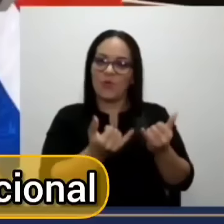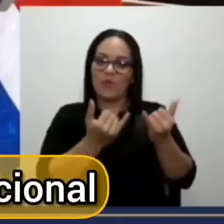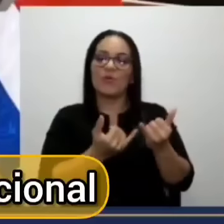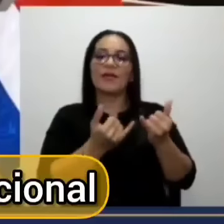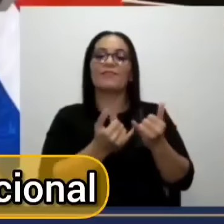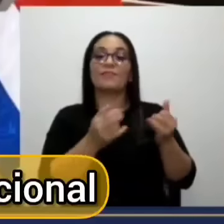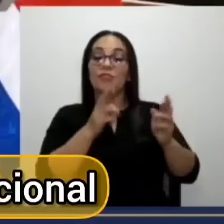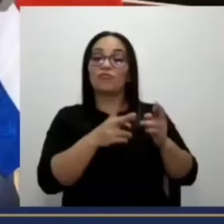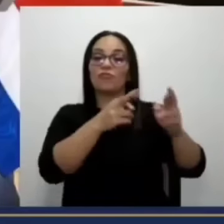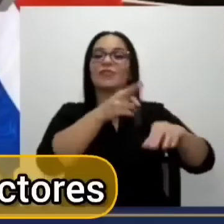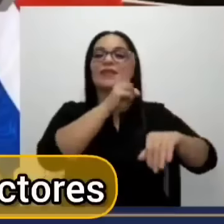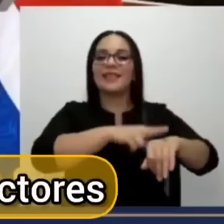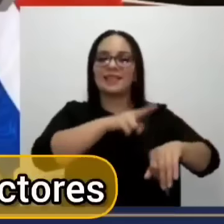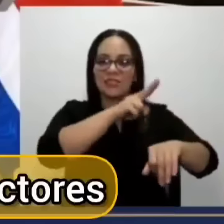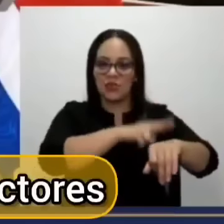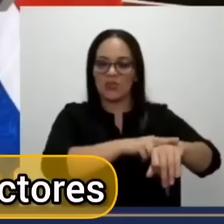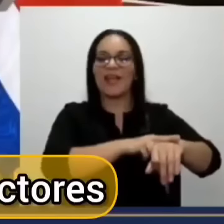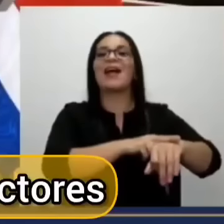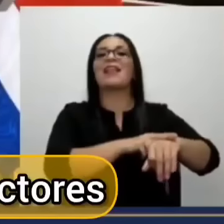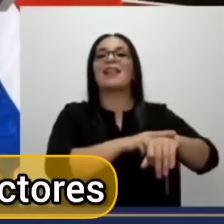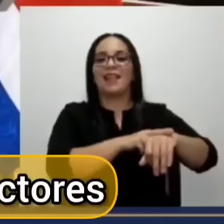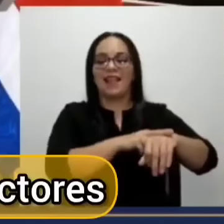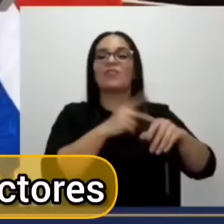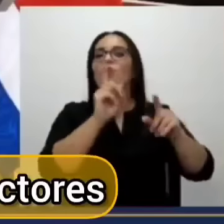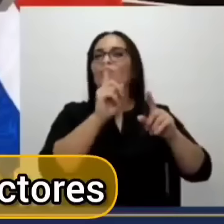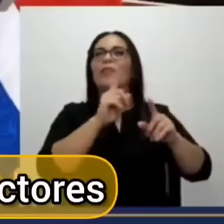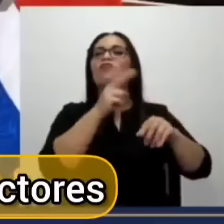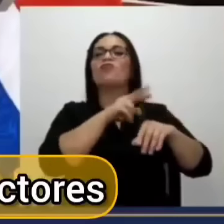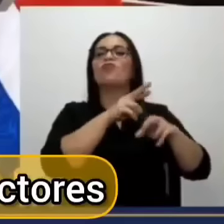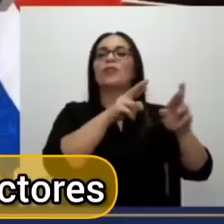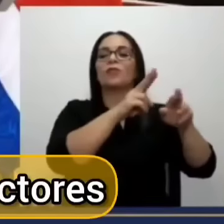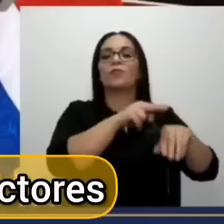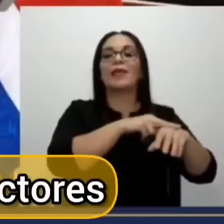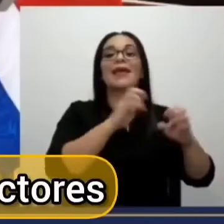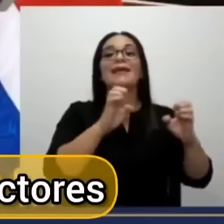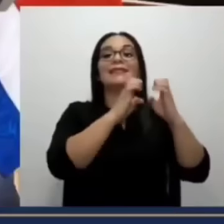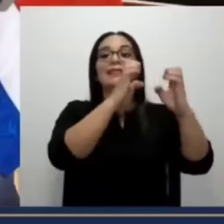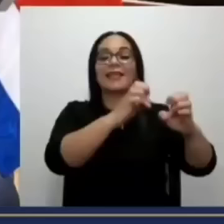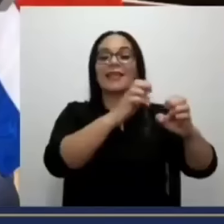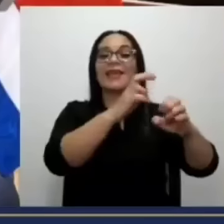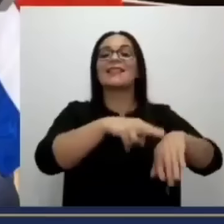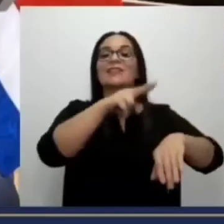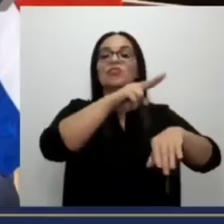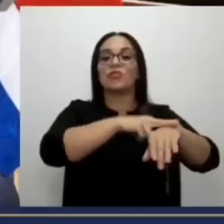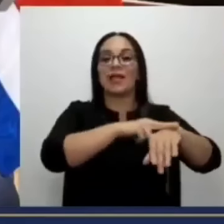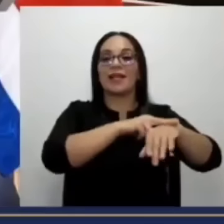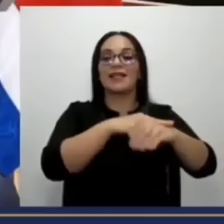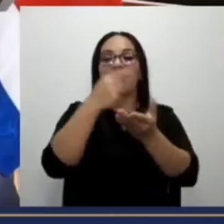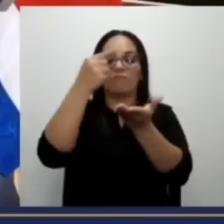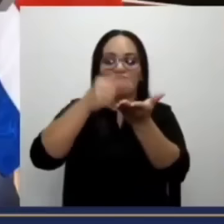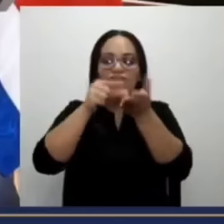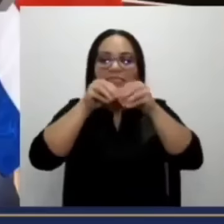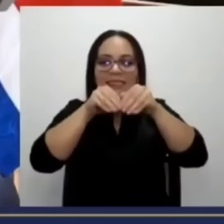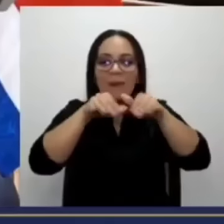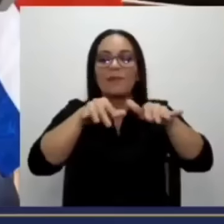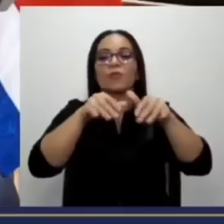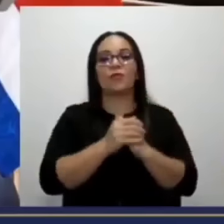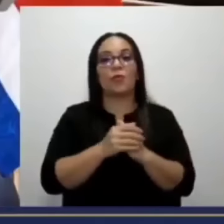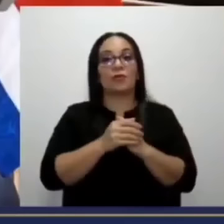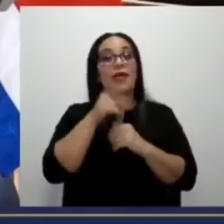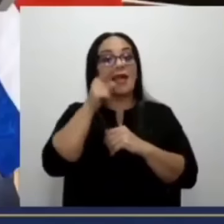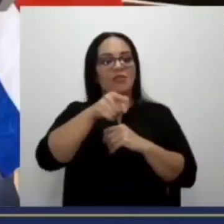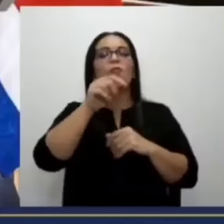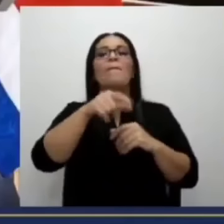ruta nacional, nuestra estrategia nacional de semiconductores. Eso sí nos saca la pobreza.